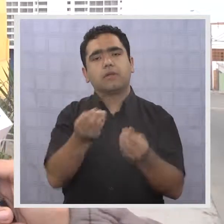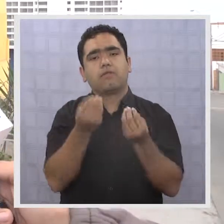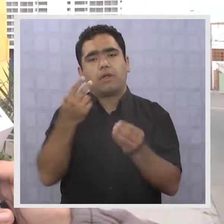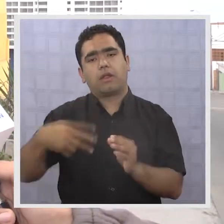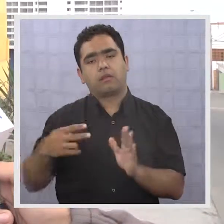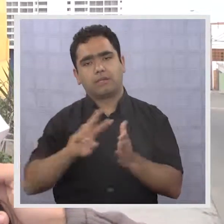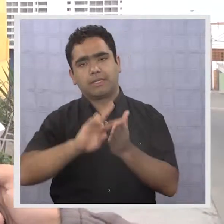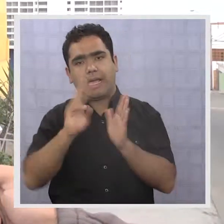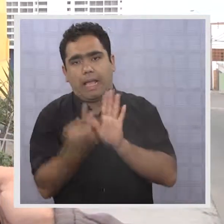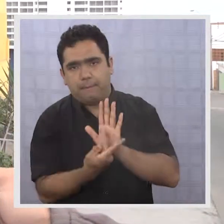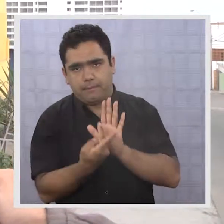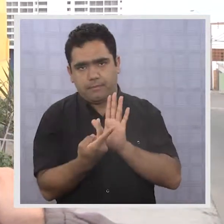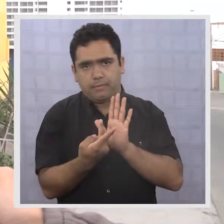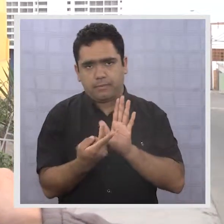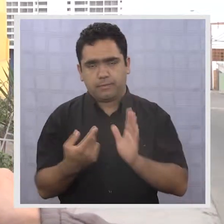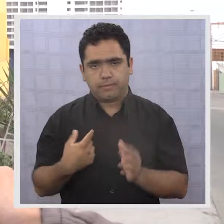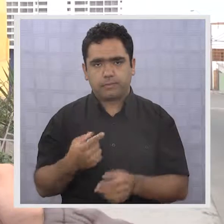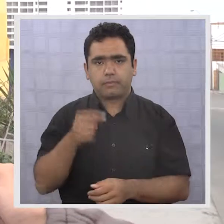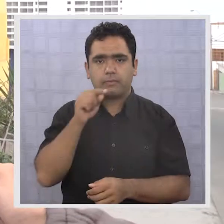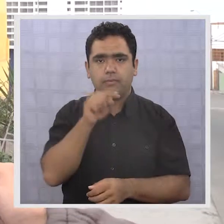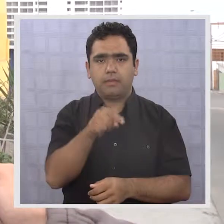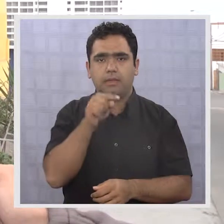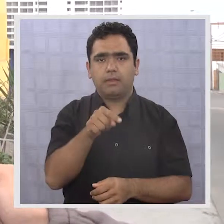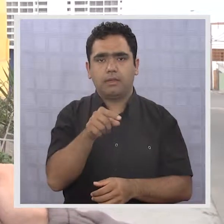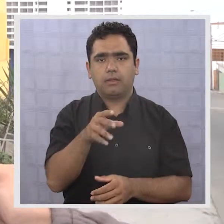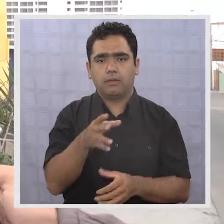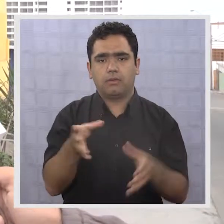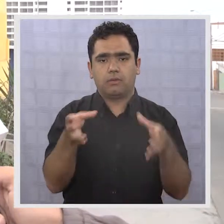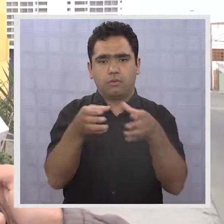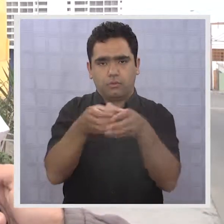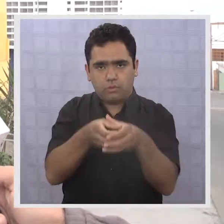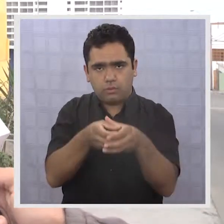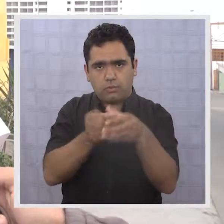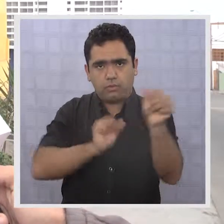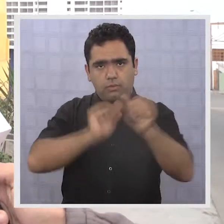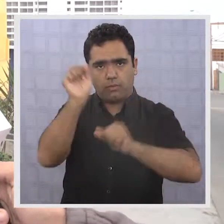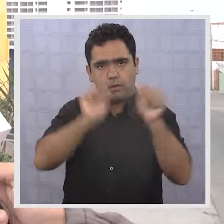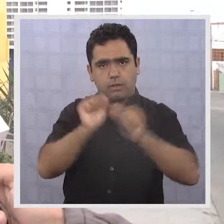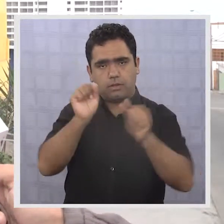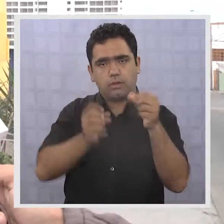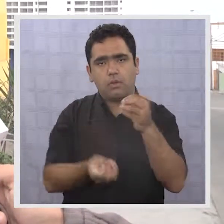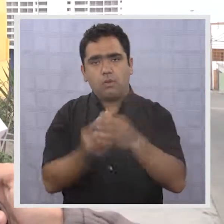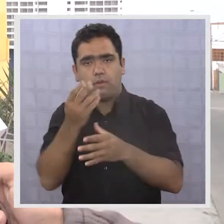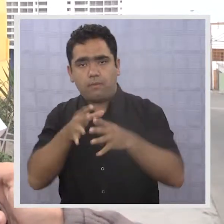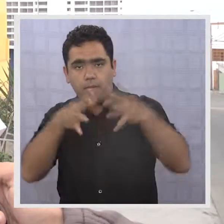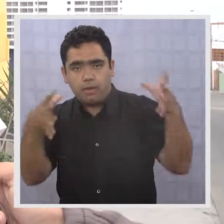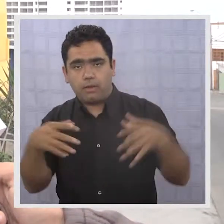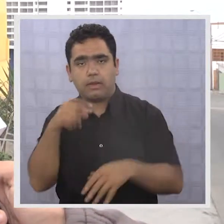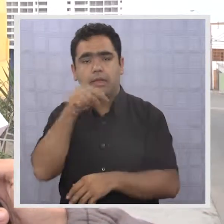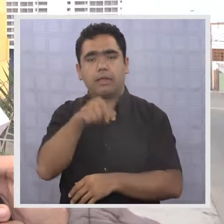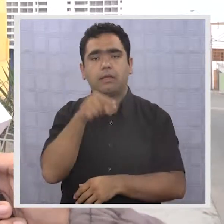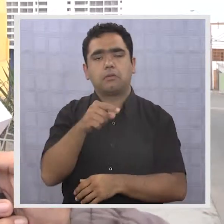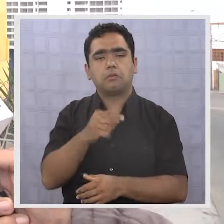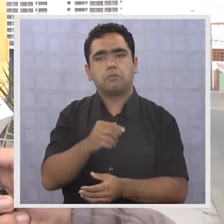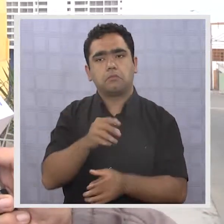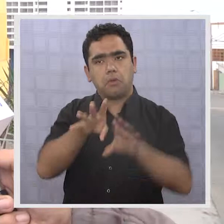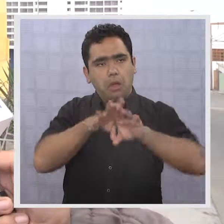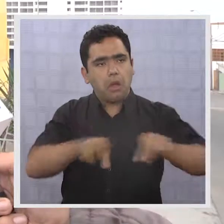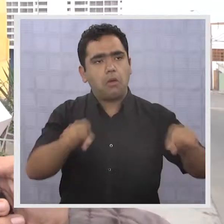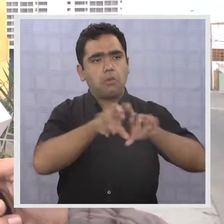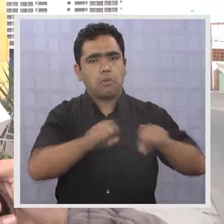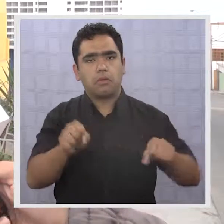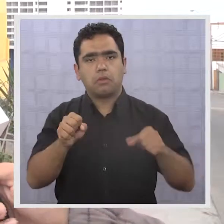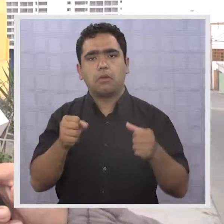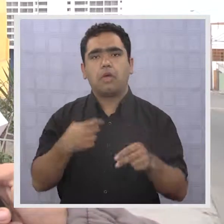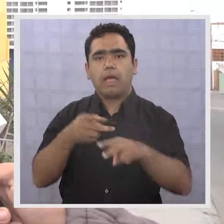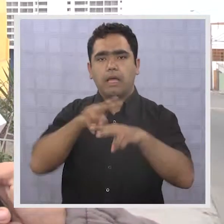situación y los partidos de la nueva mayoría, las directivas nacionales, acordaron realizar primarias en